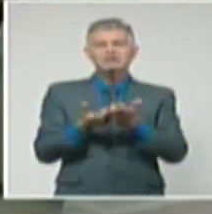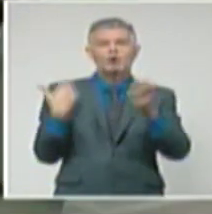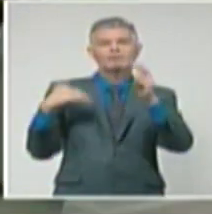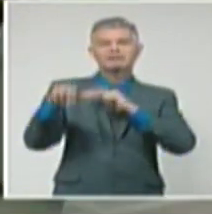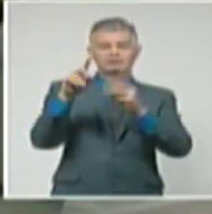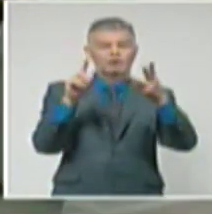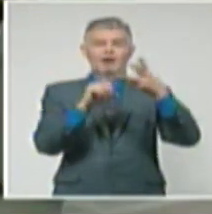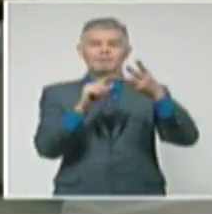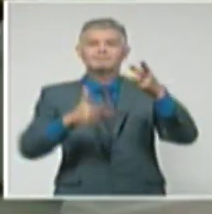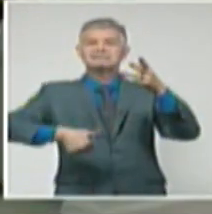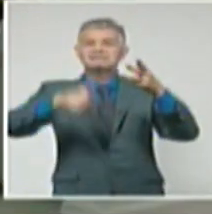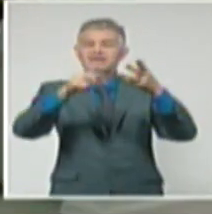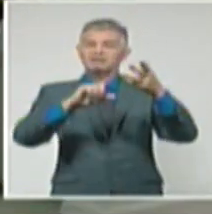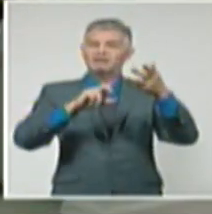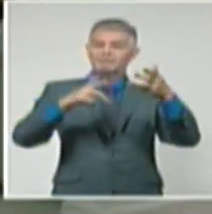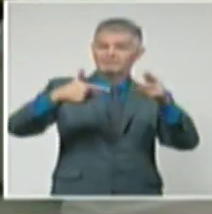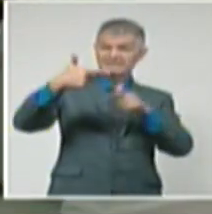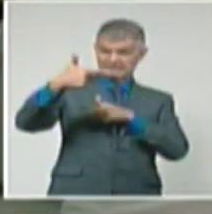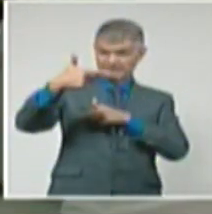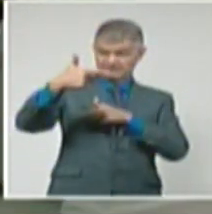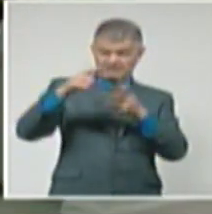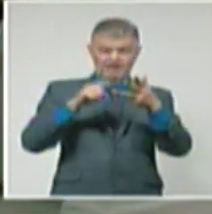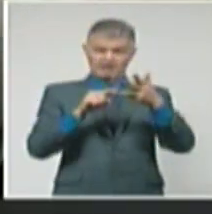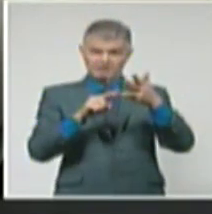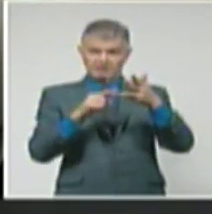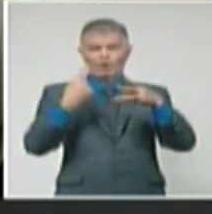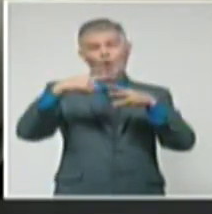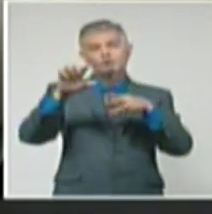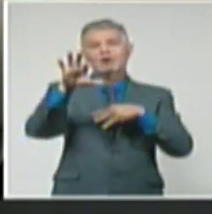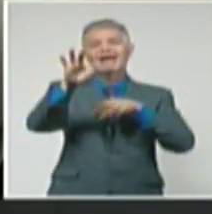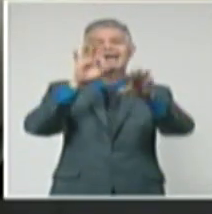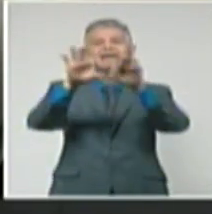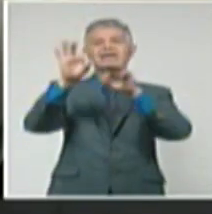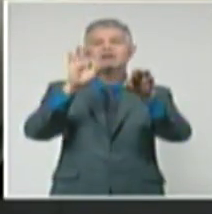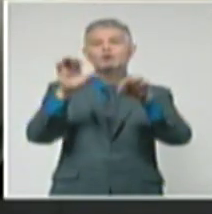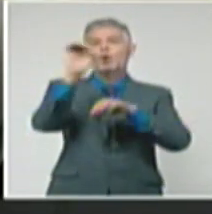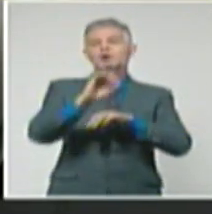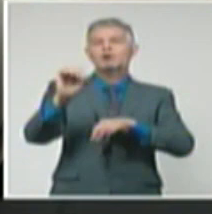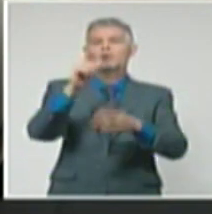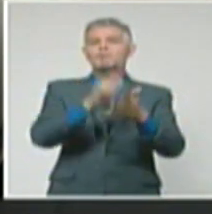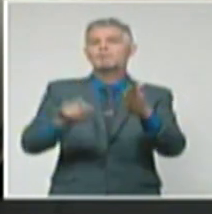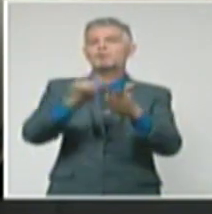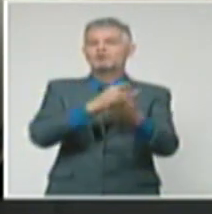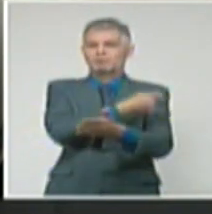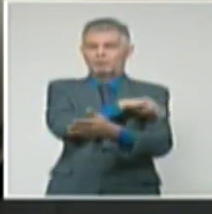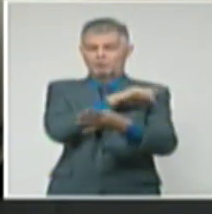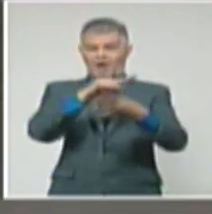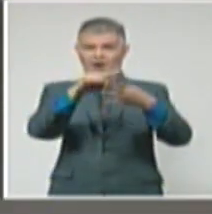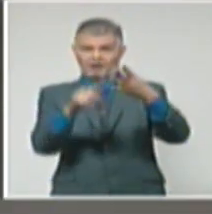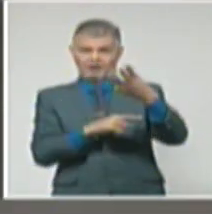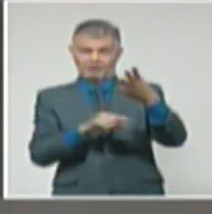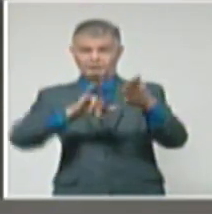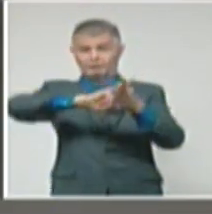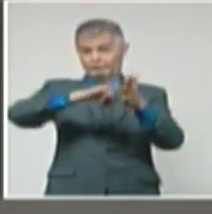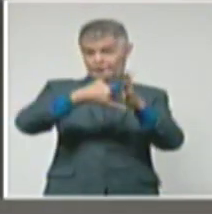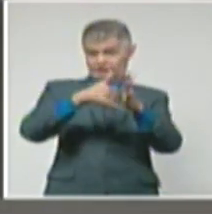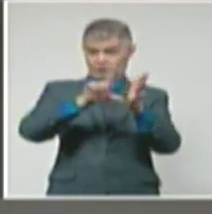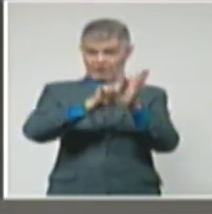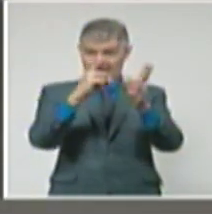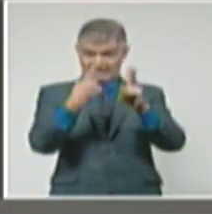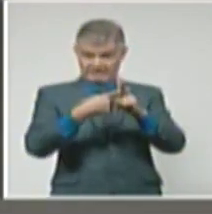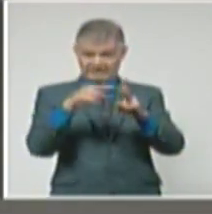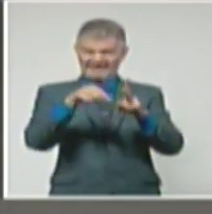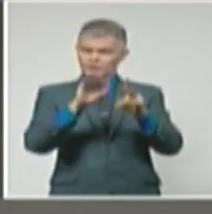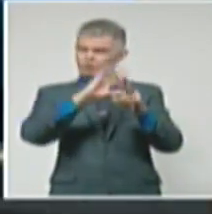Vicepresidente y el de los elegidos a los órganos del Poder Popular. Todas estas normas jurídicas están en correspondencia con lo acordado en la nueva